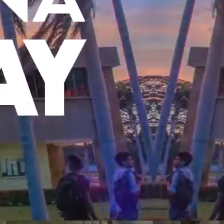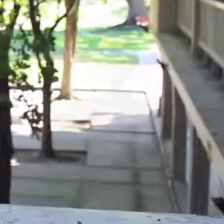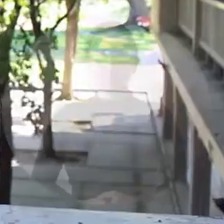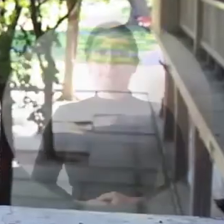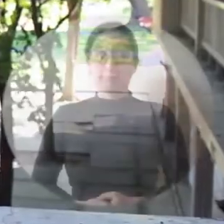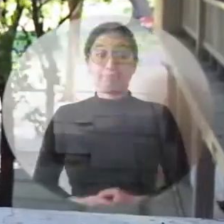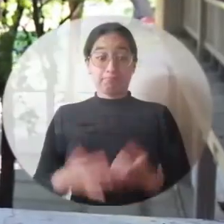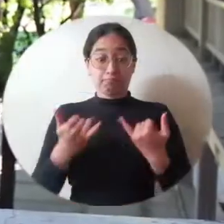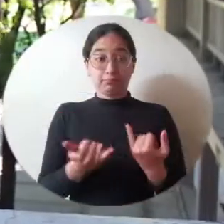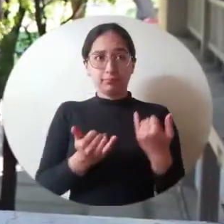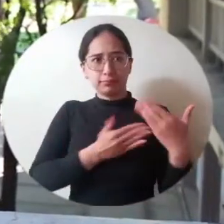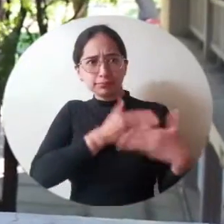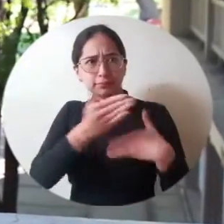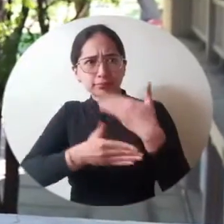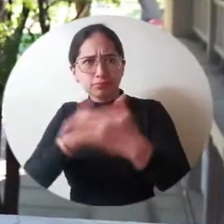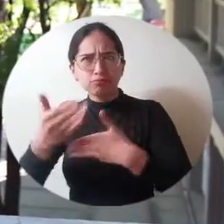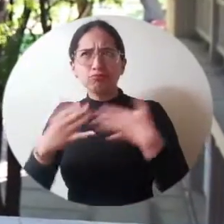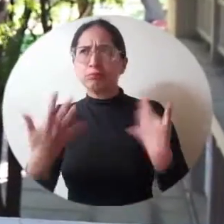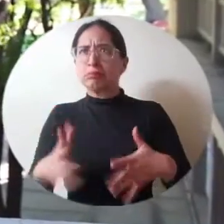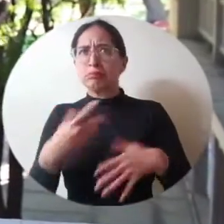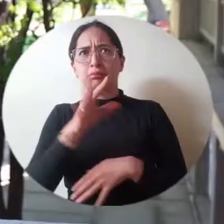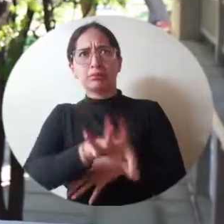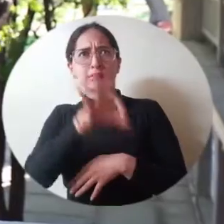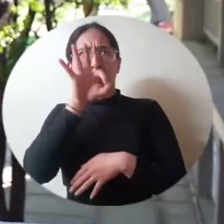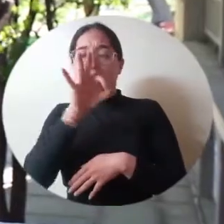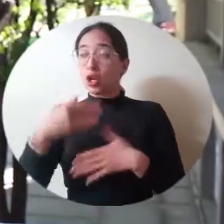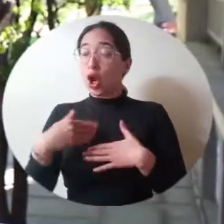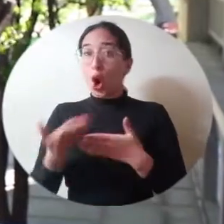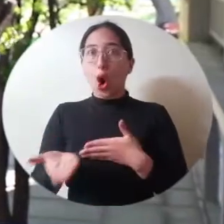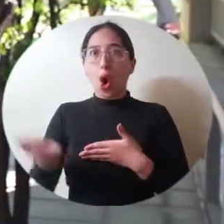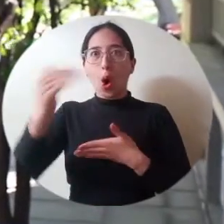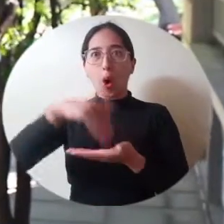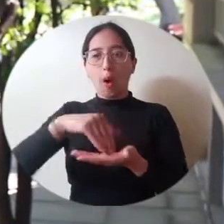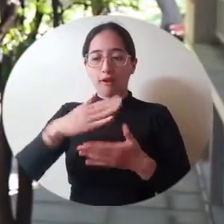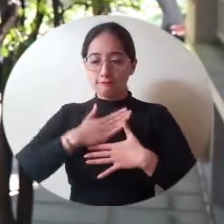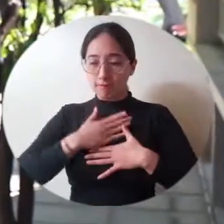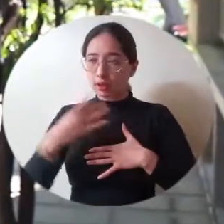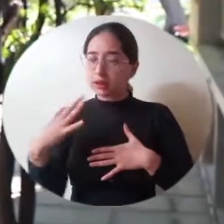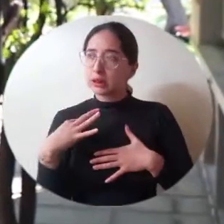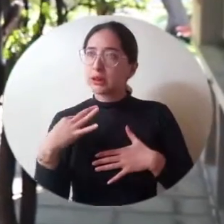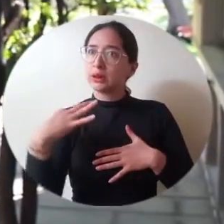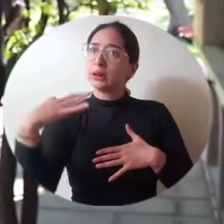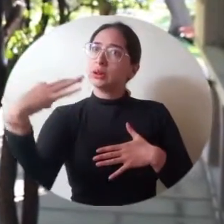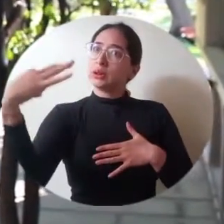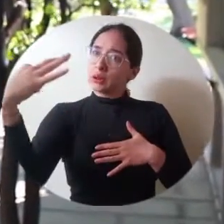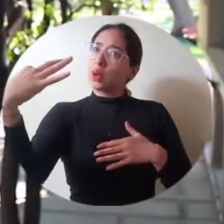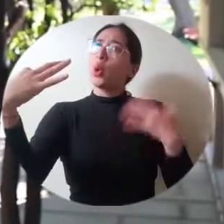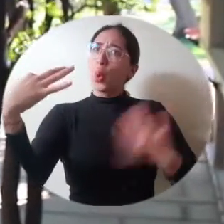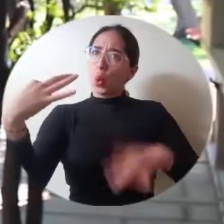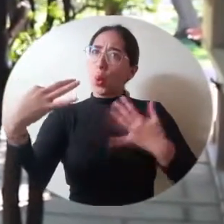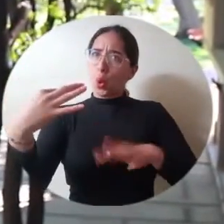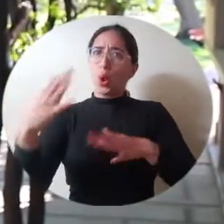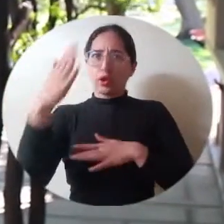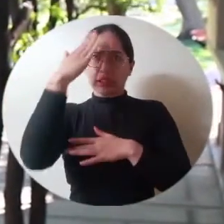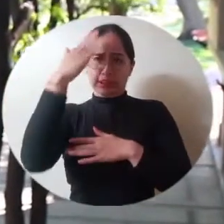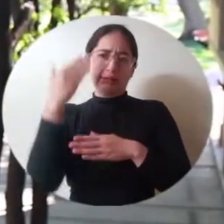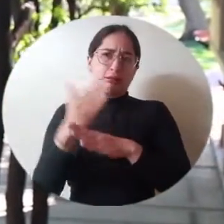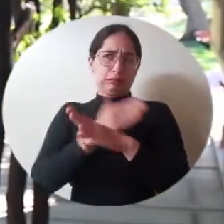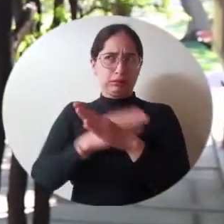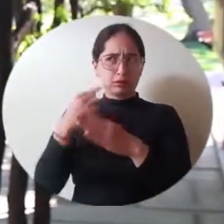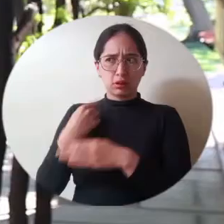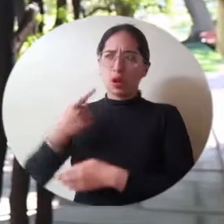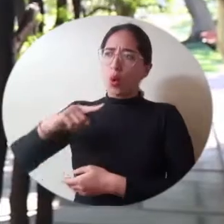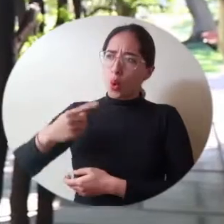En este proceso de elección han decidido confiar nuevamente en esta representación que venimos